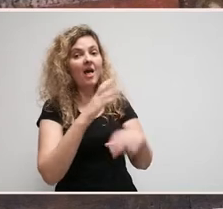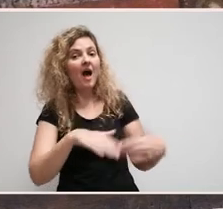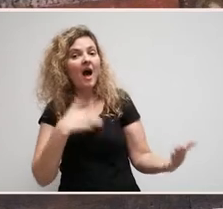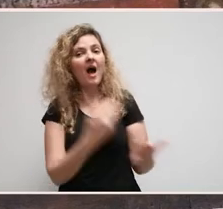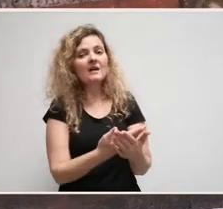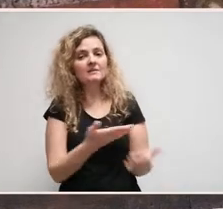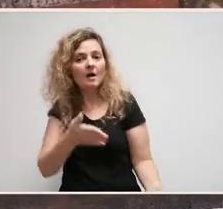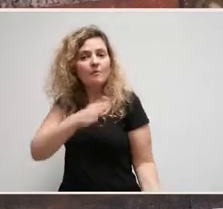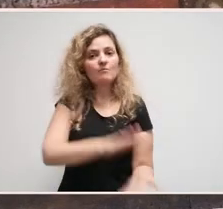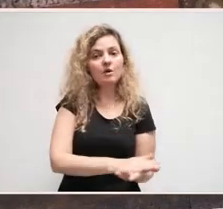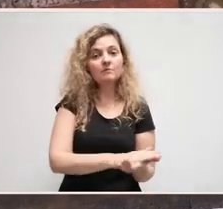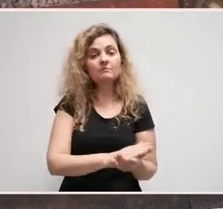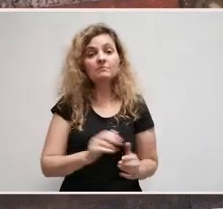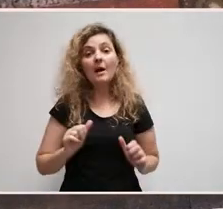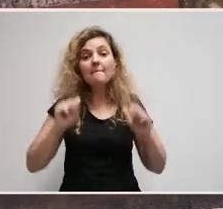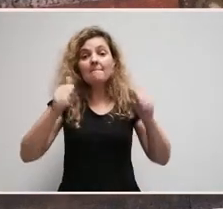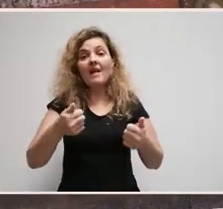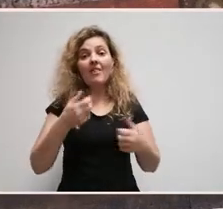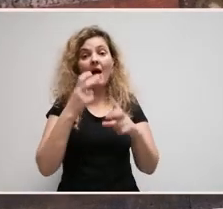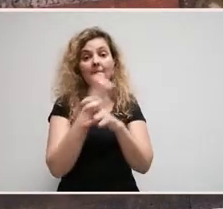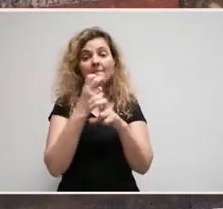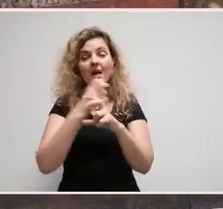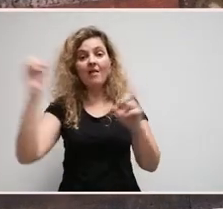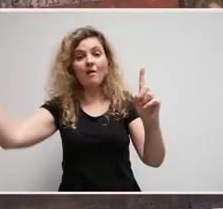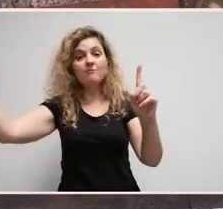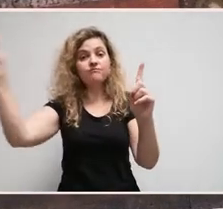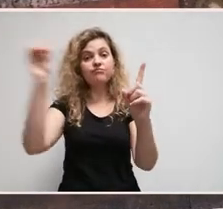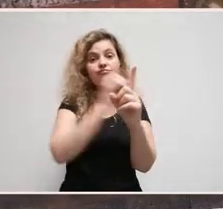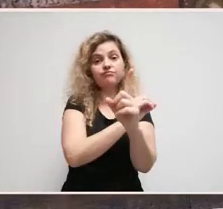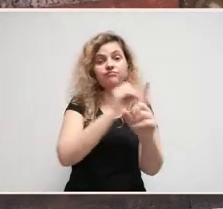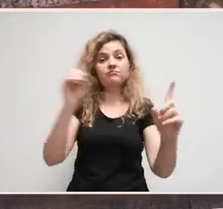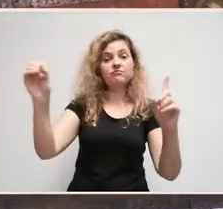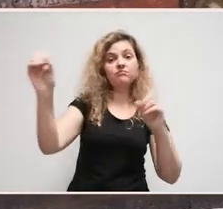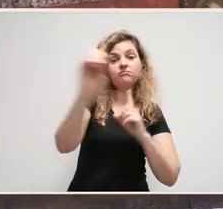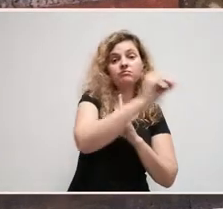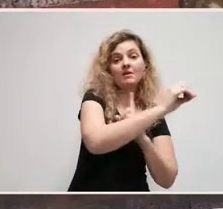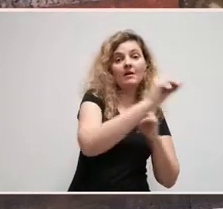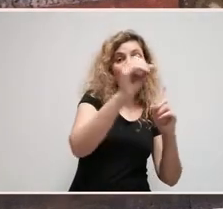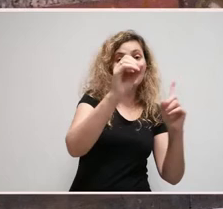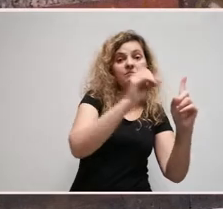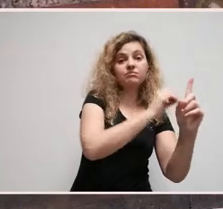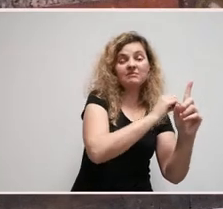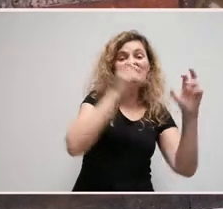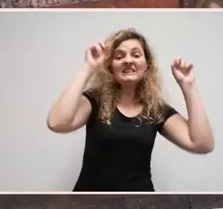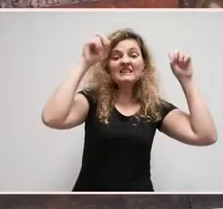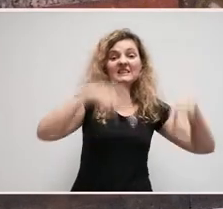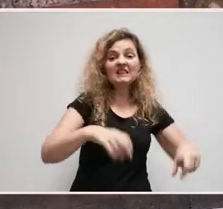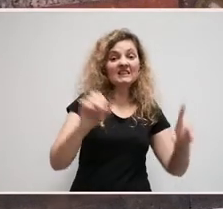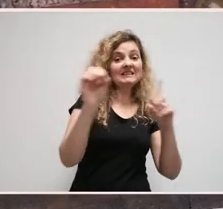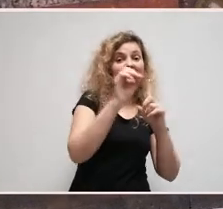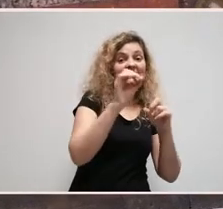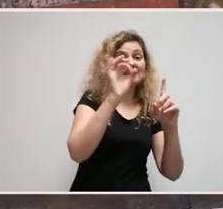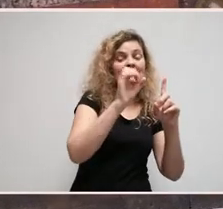Pero, no momento no que as pedras comezaron a voar por riba dos nove mil cristians, estas, sen golpealos,